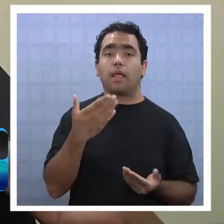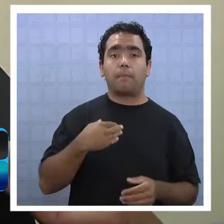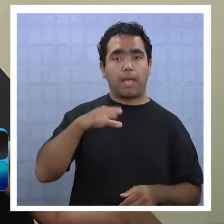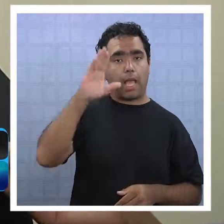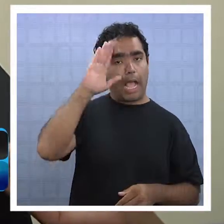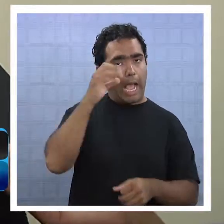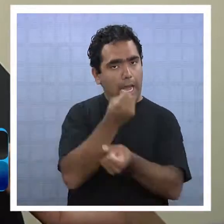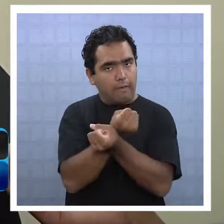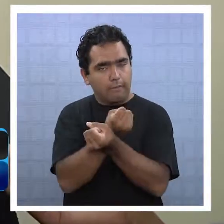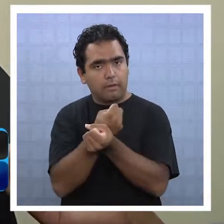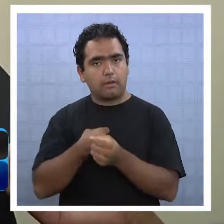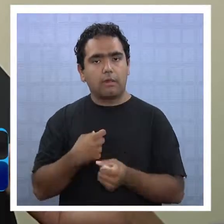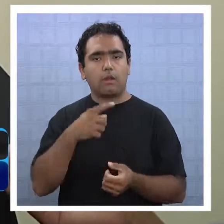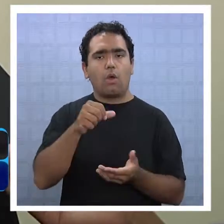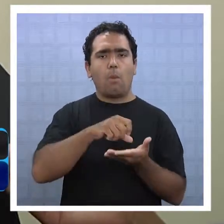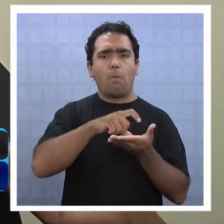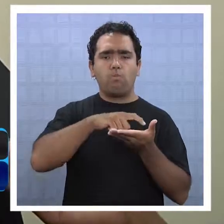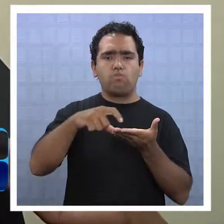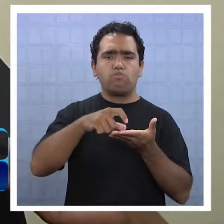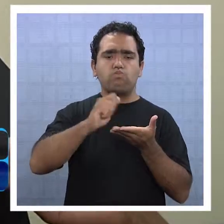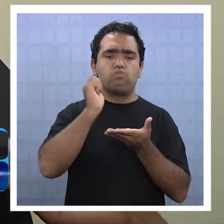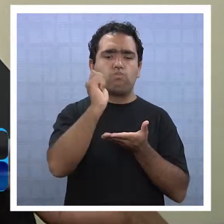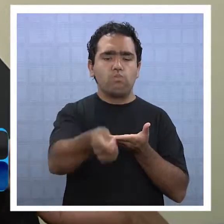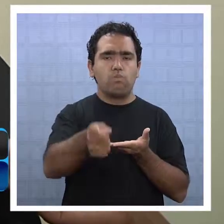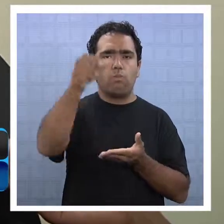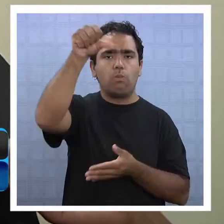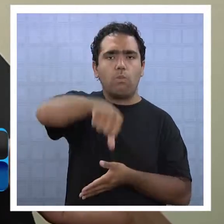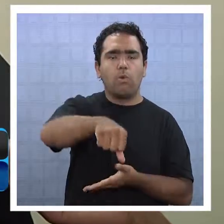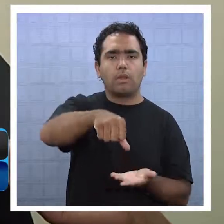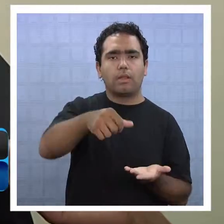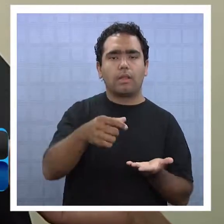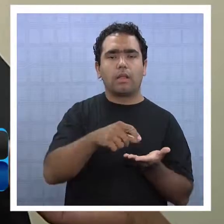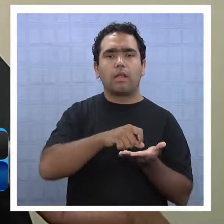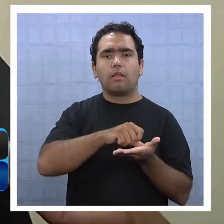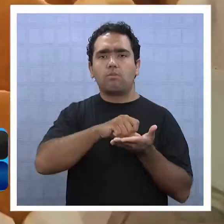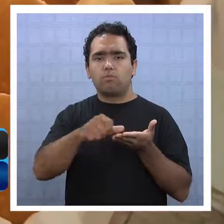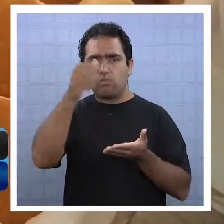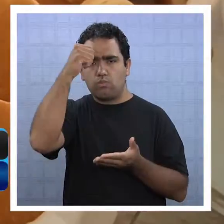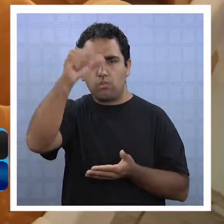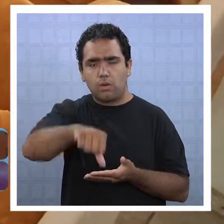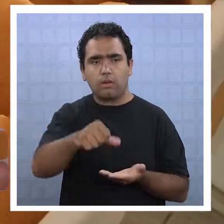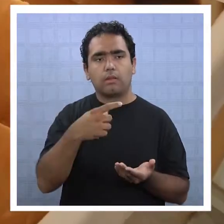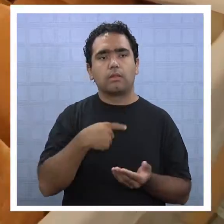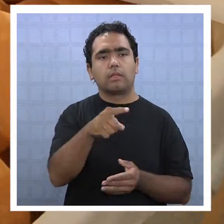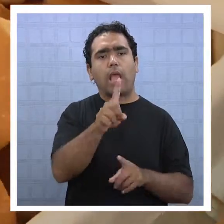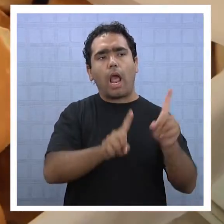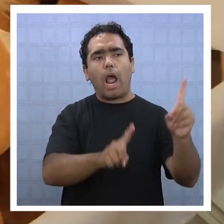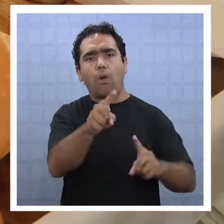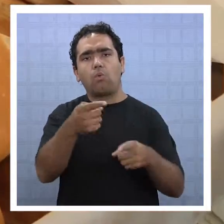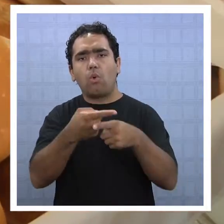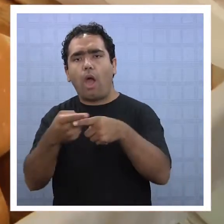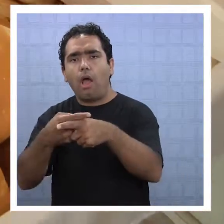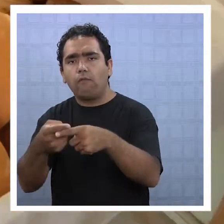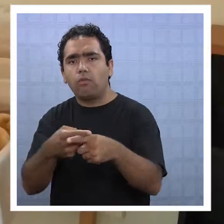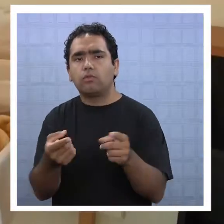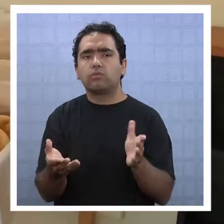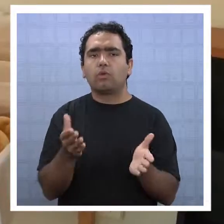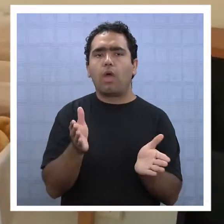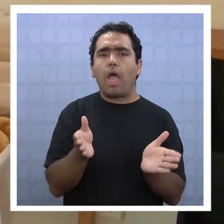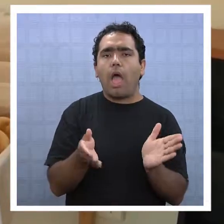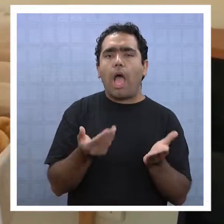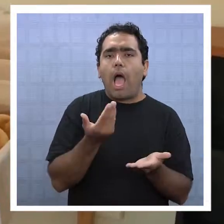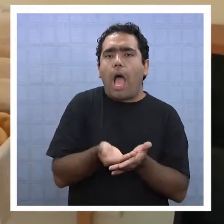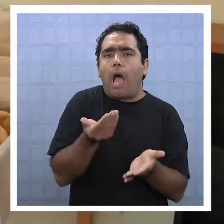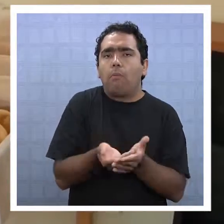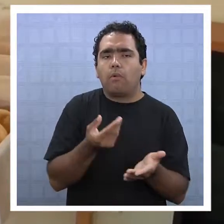sancionar no solamente a las personas que se malutilicen o se aprovechen de esta situación de emergencia subiendo